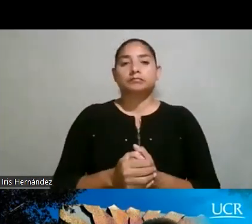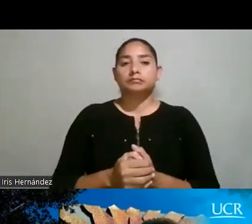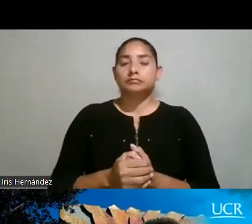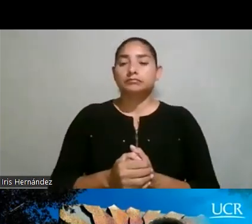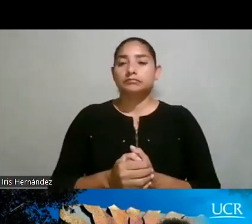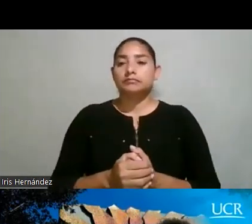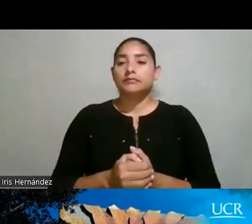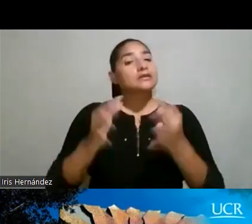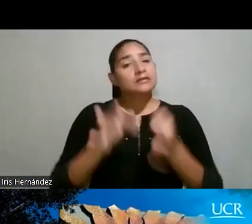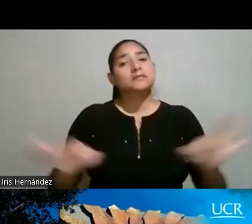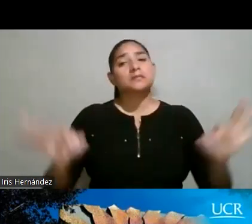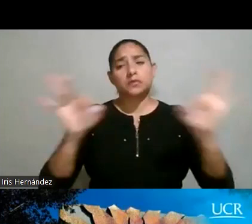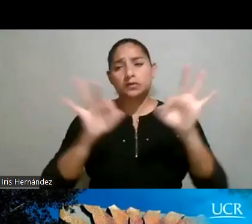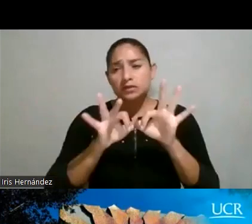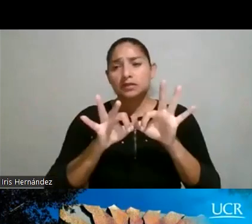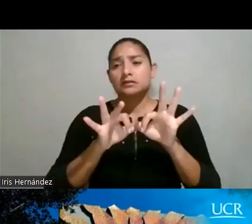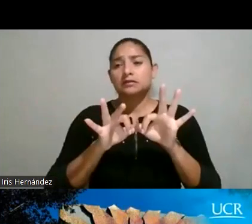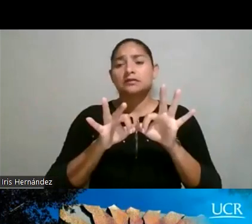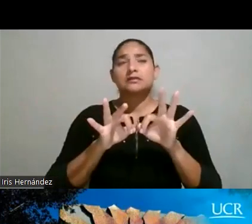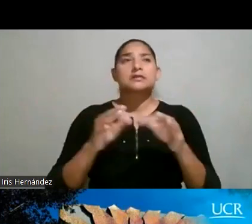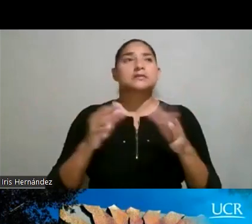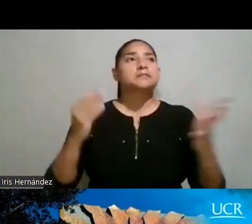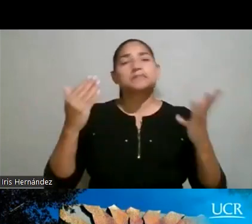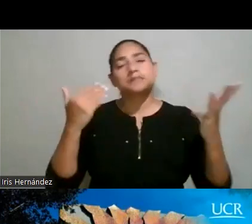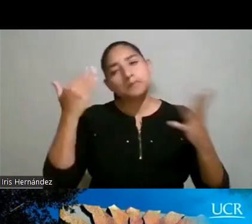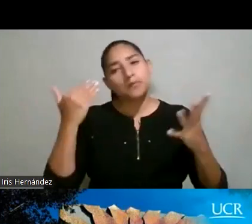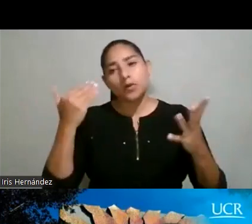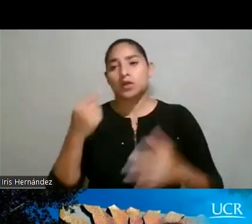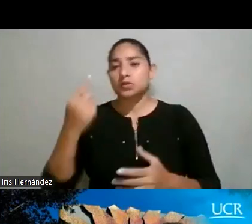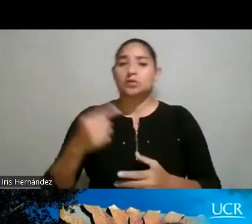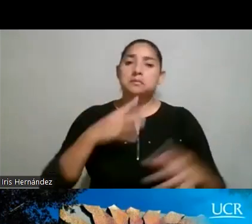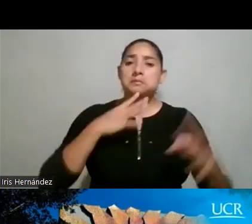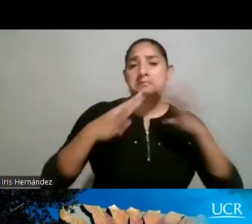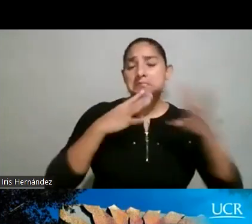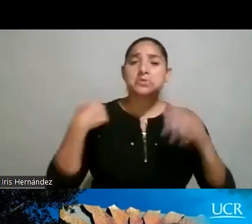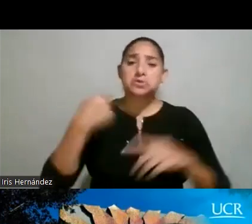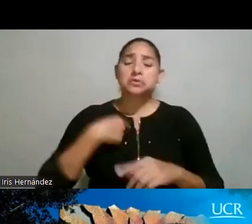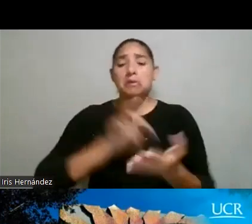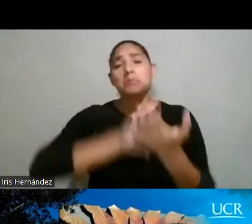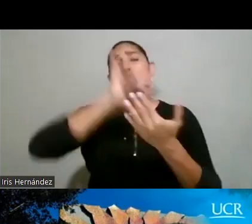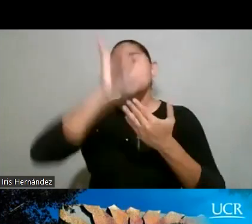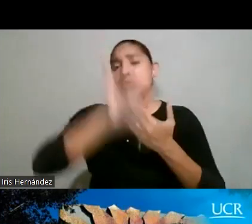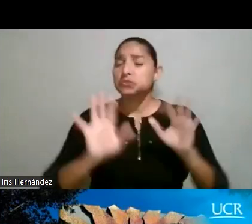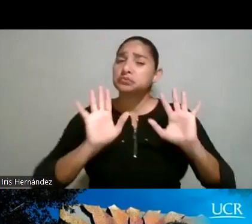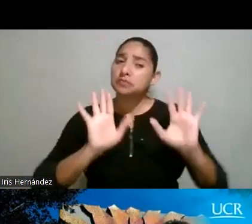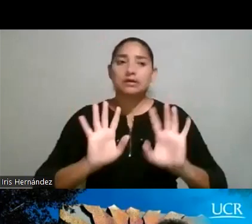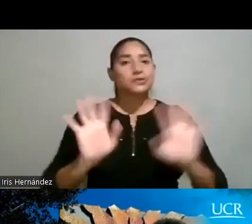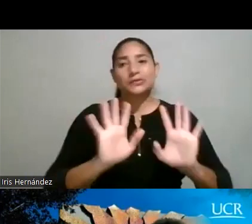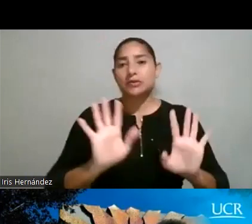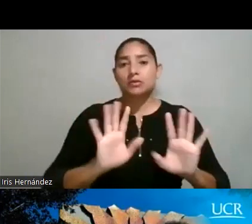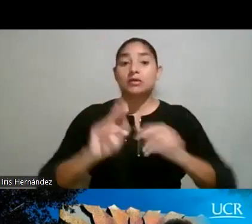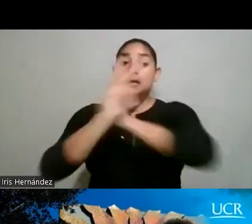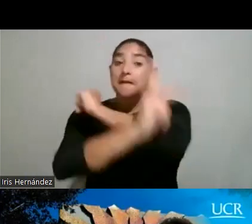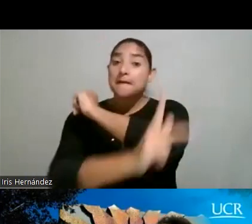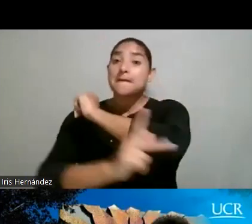Esto es importante, ¿verdad? Y esto creo que no solo quiero que lo vean como nosotros como proyectos, sino que creo que ha sido algo como país.